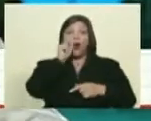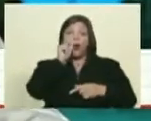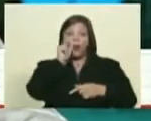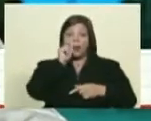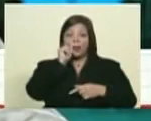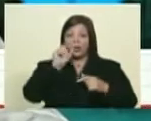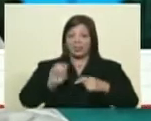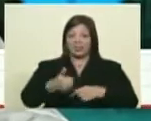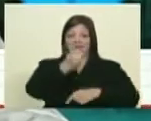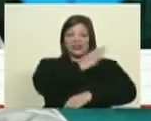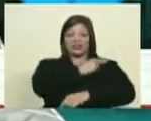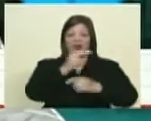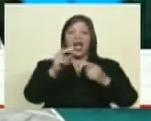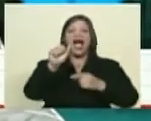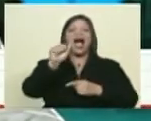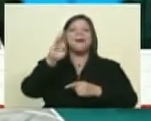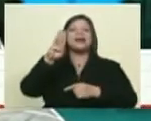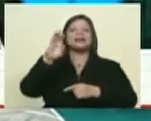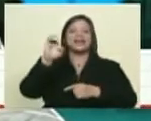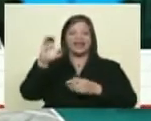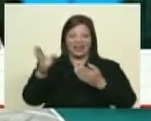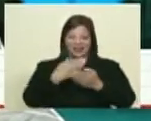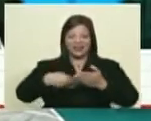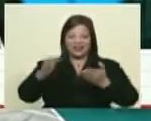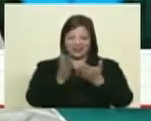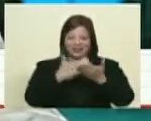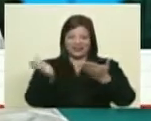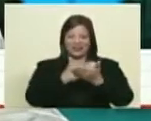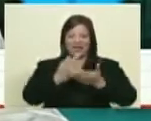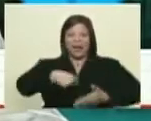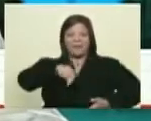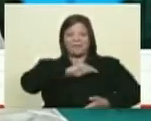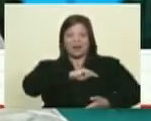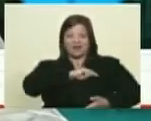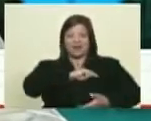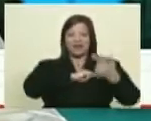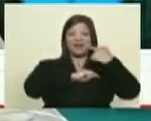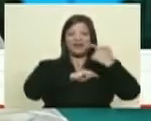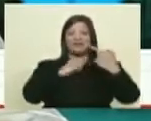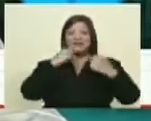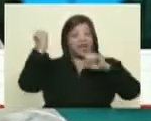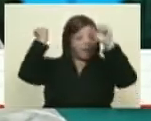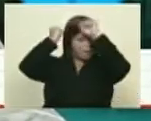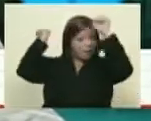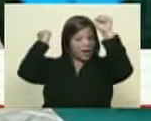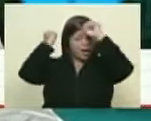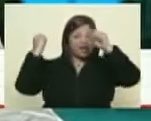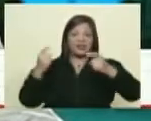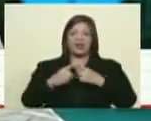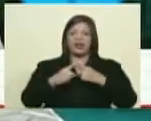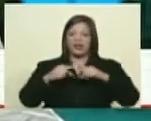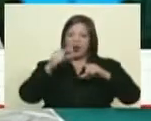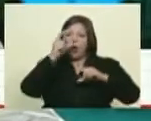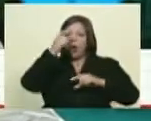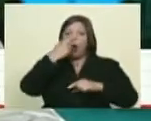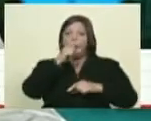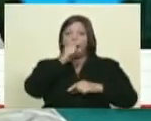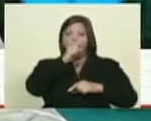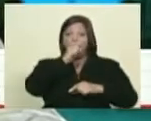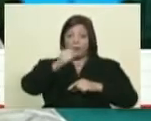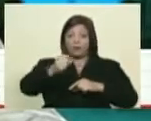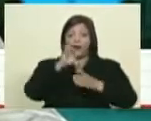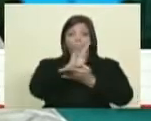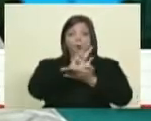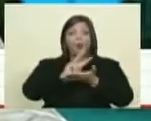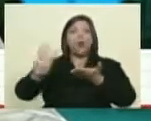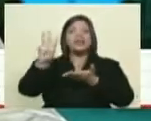director del diario ABC, que es un diario que estuvo cubriendo a través de su embajada, o a través del corresponsal en Washington,